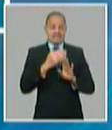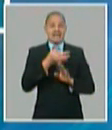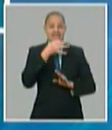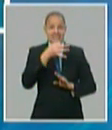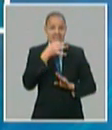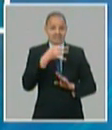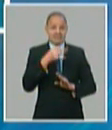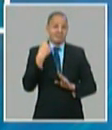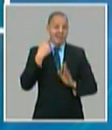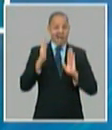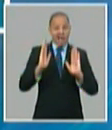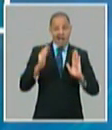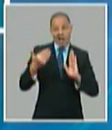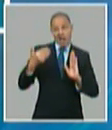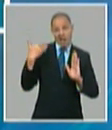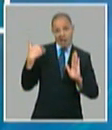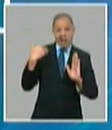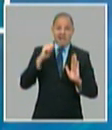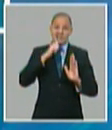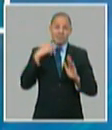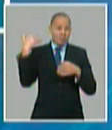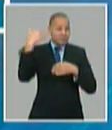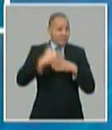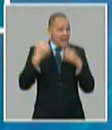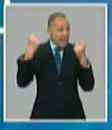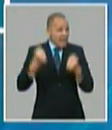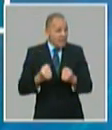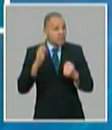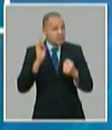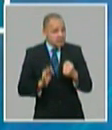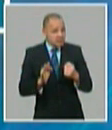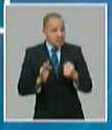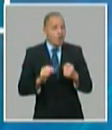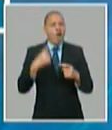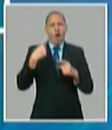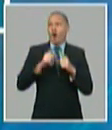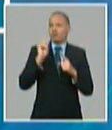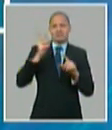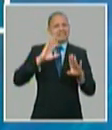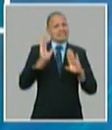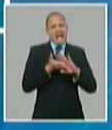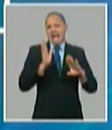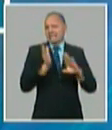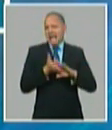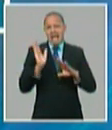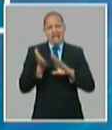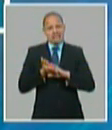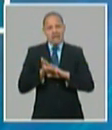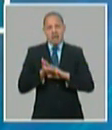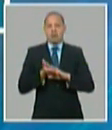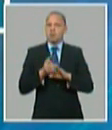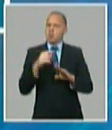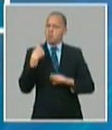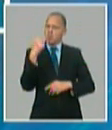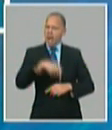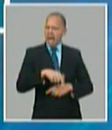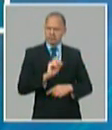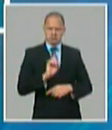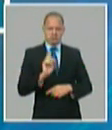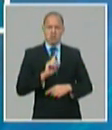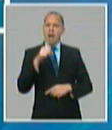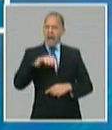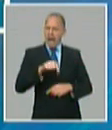se han venido incentivando y aprobando políticas para respaldar la inversión en ciencia